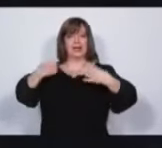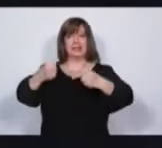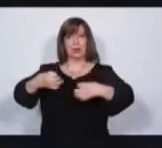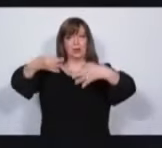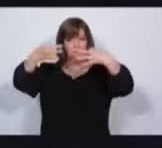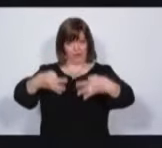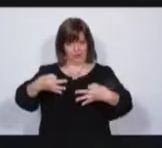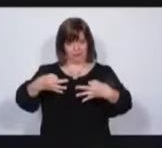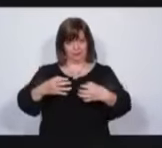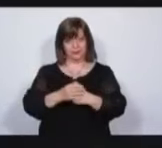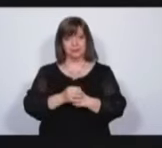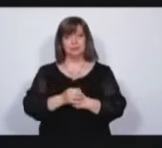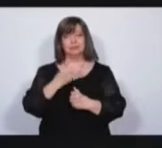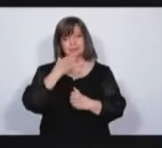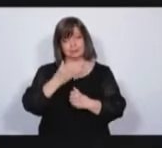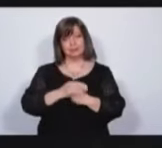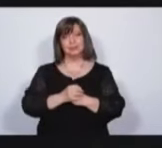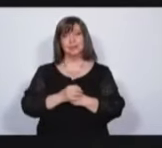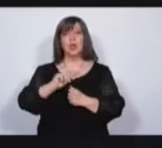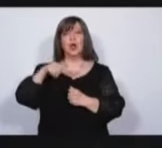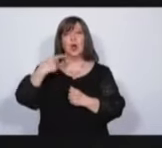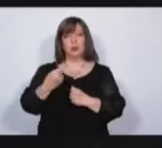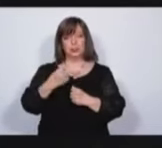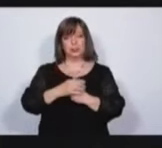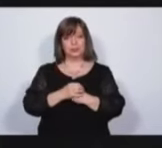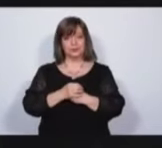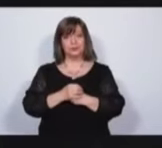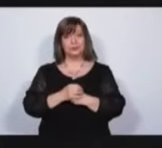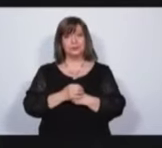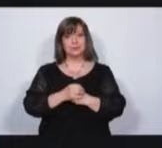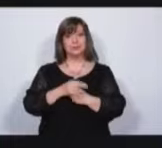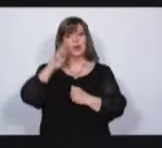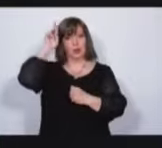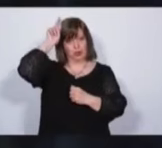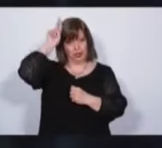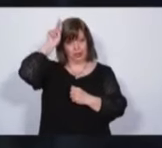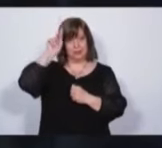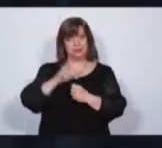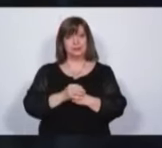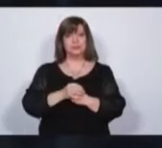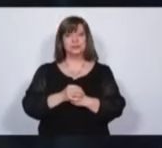eficiente. Gracias, candidato. Tiene la palabra el candidato Alfredo Cornejo.